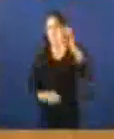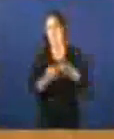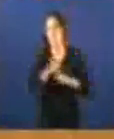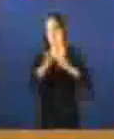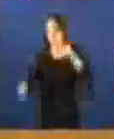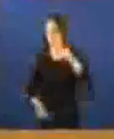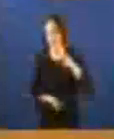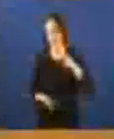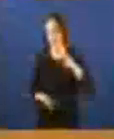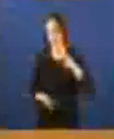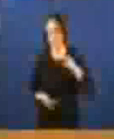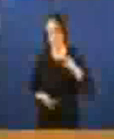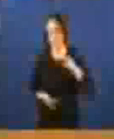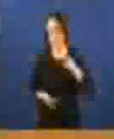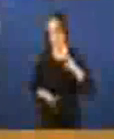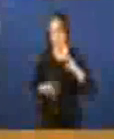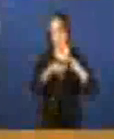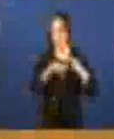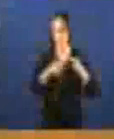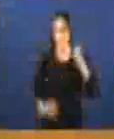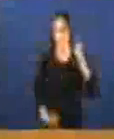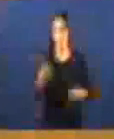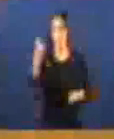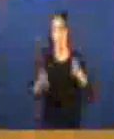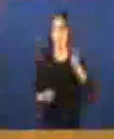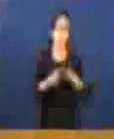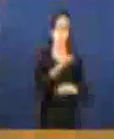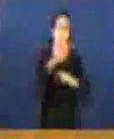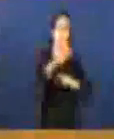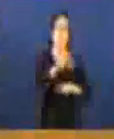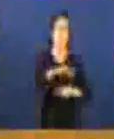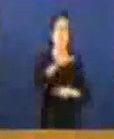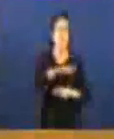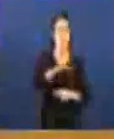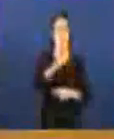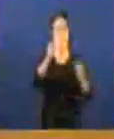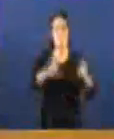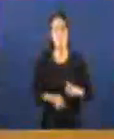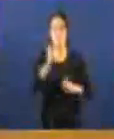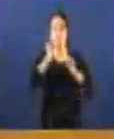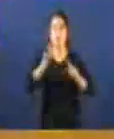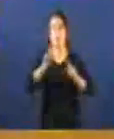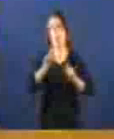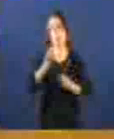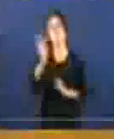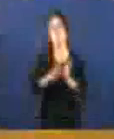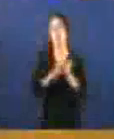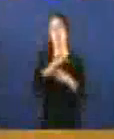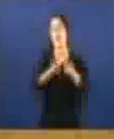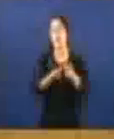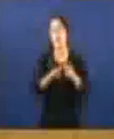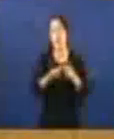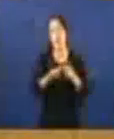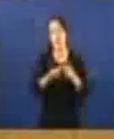déficit haxa unhas que son as máis edemedadas como por exemplo as que menos cumpliron como Valencia Baleares Murcia tres das súas